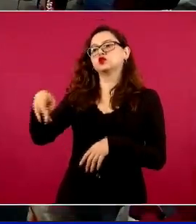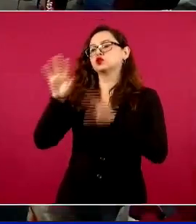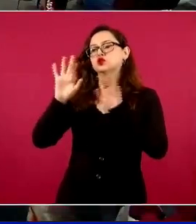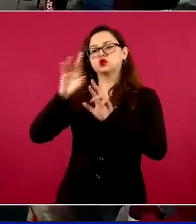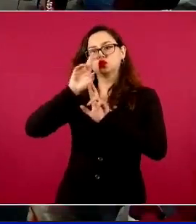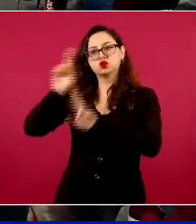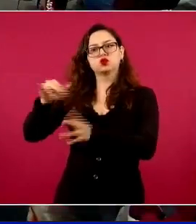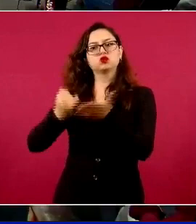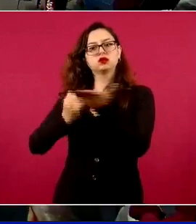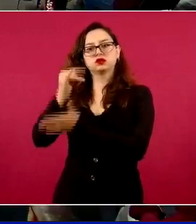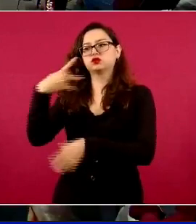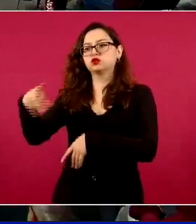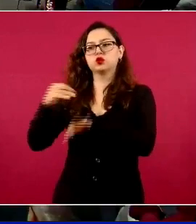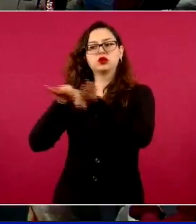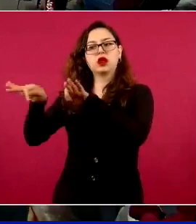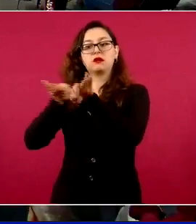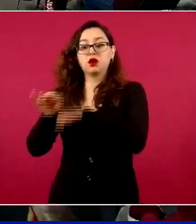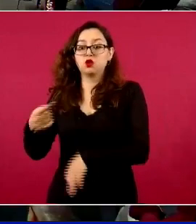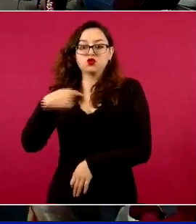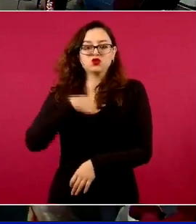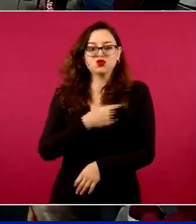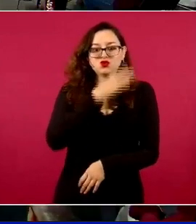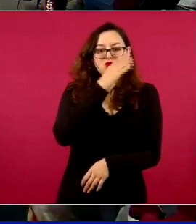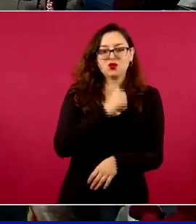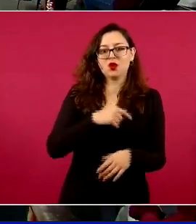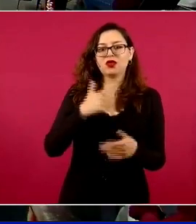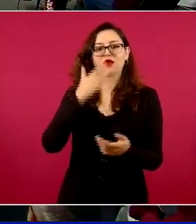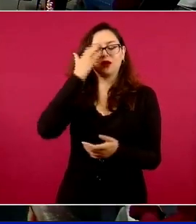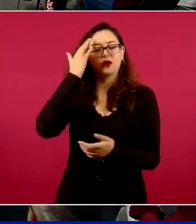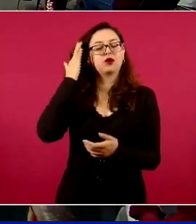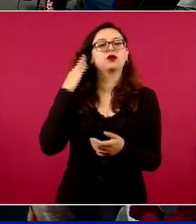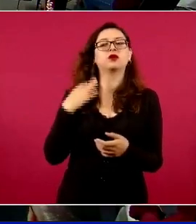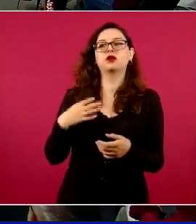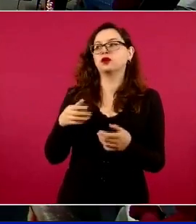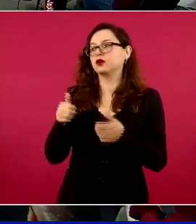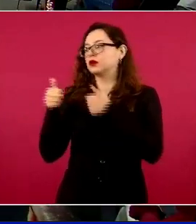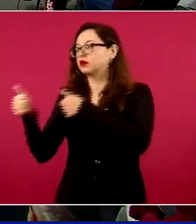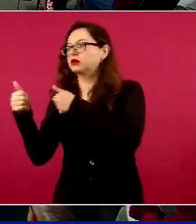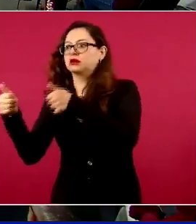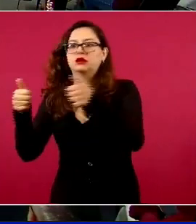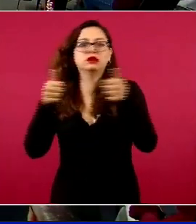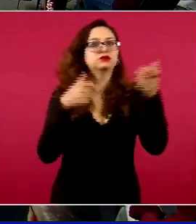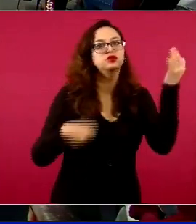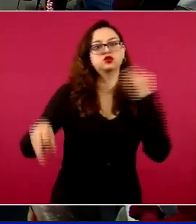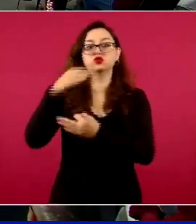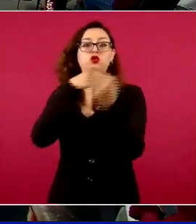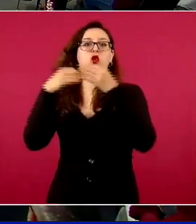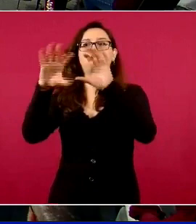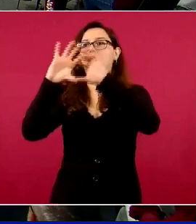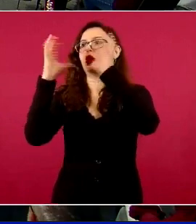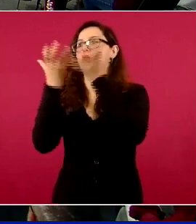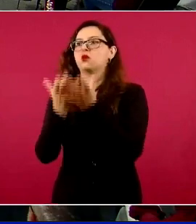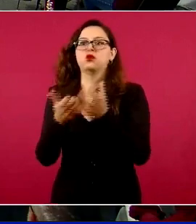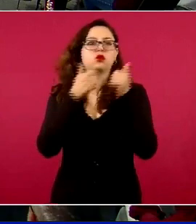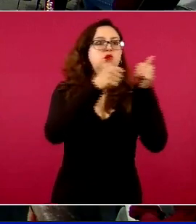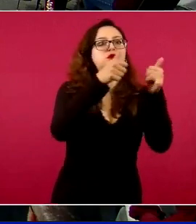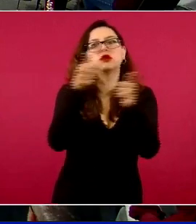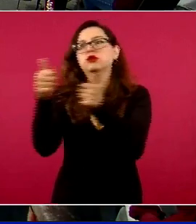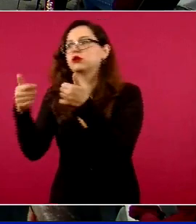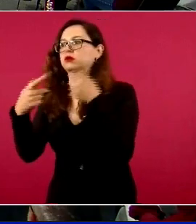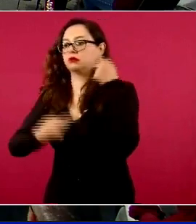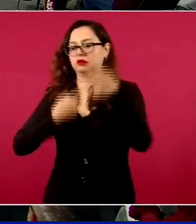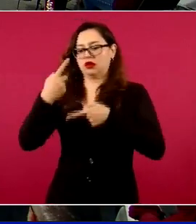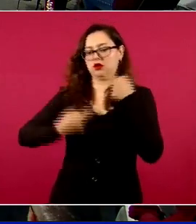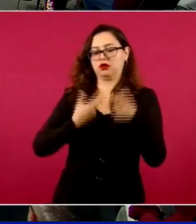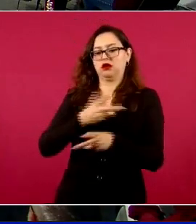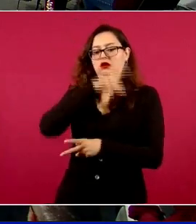que me pregunten todo o me consulten todo.